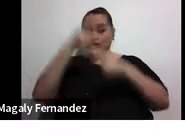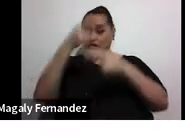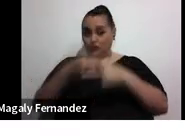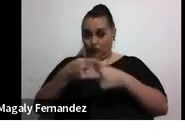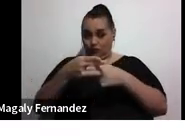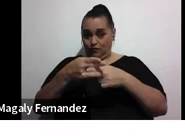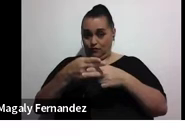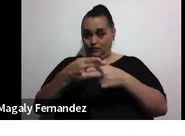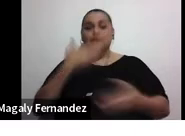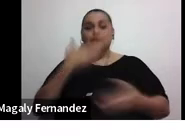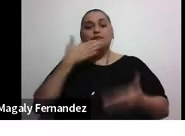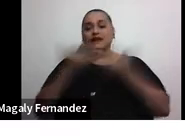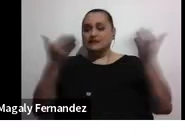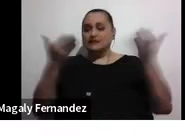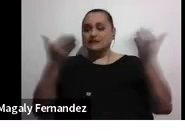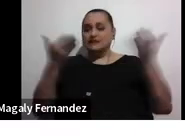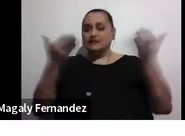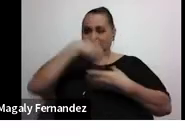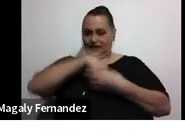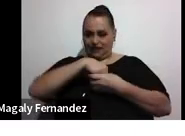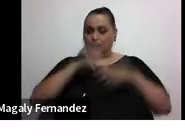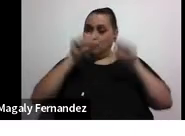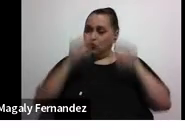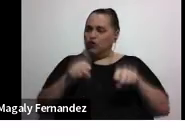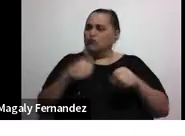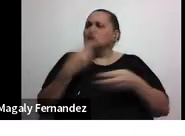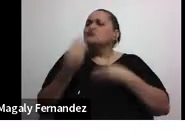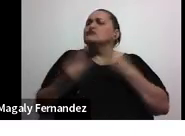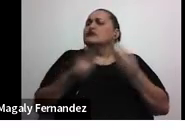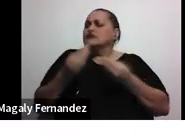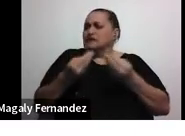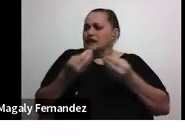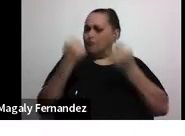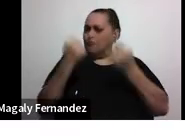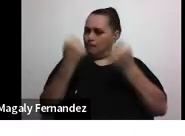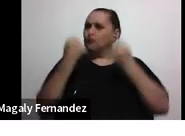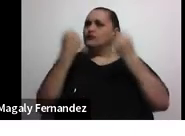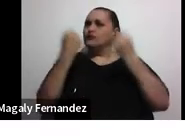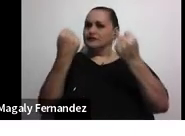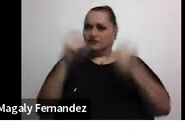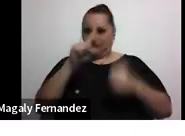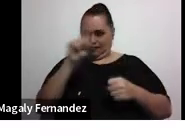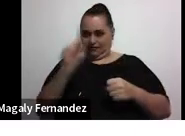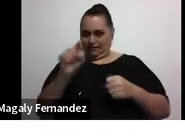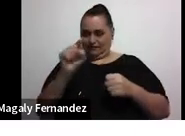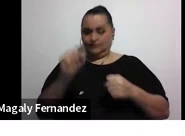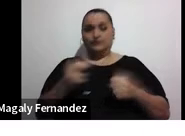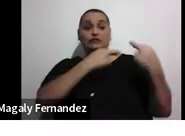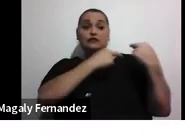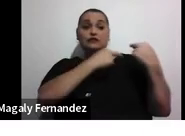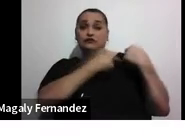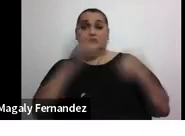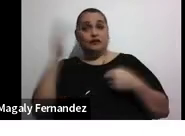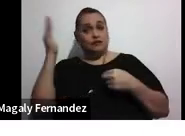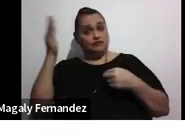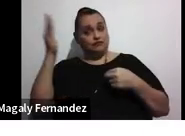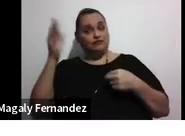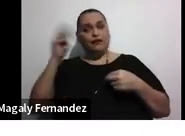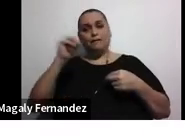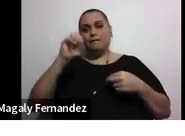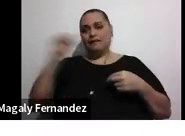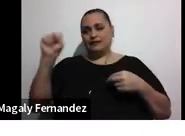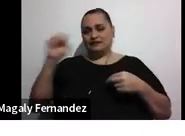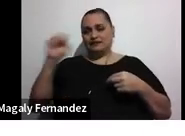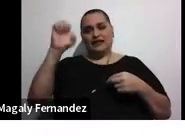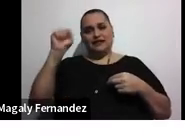bienestar integral, que podemos hacer para potenciarlo. A cargo del máster Esteban Navarro